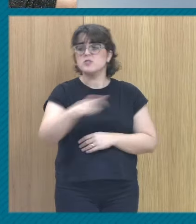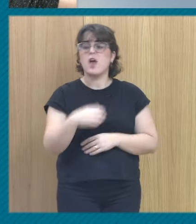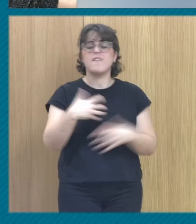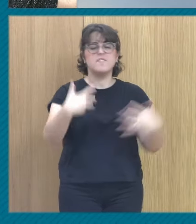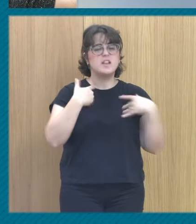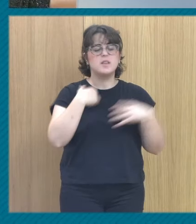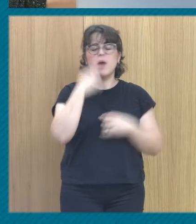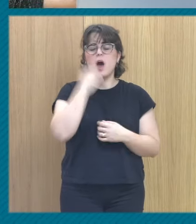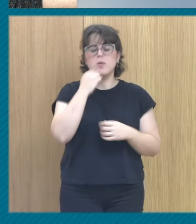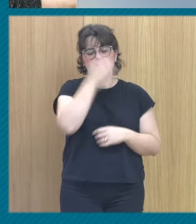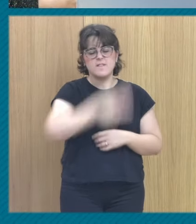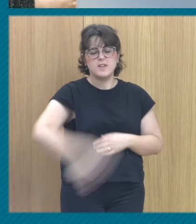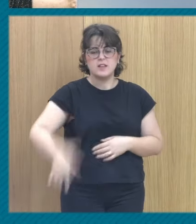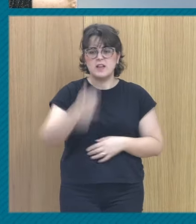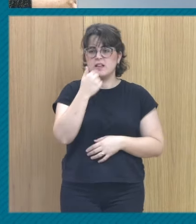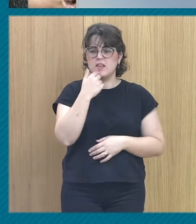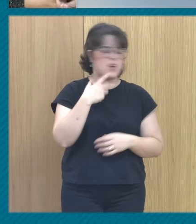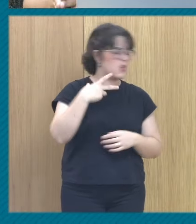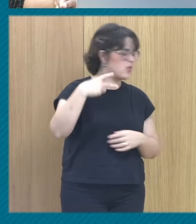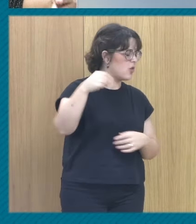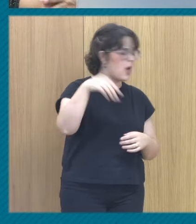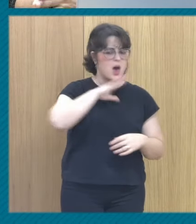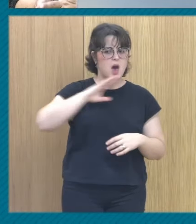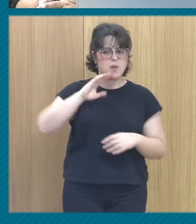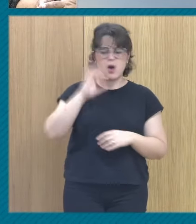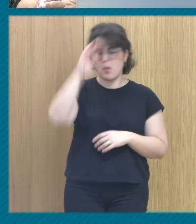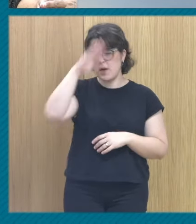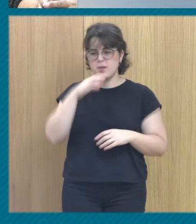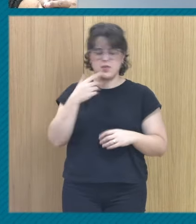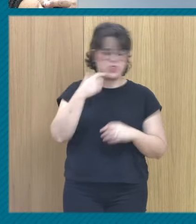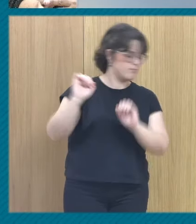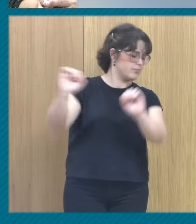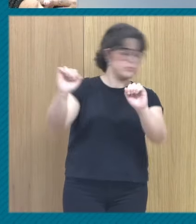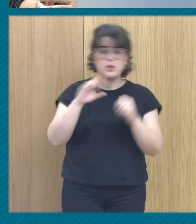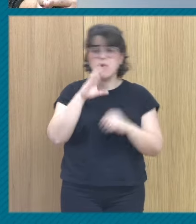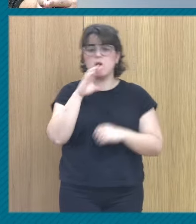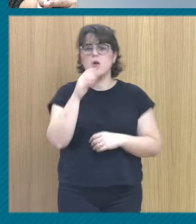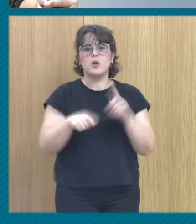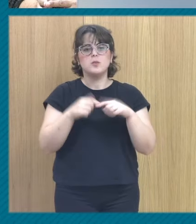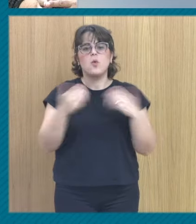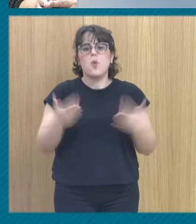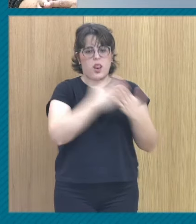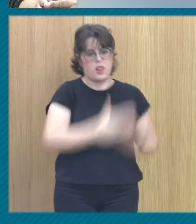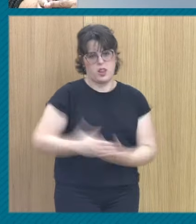sexual infantil que rechazan y renuncian a la maternidad y a la paternidad es para hacer un estudio